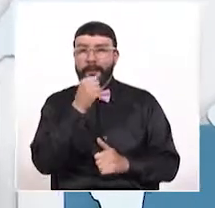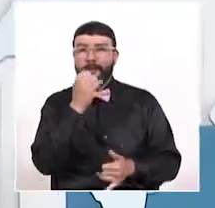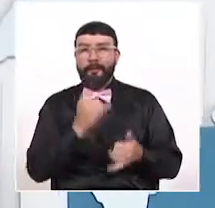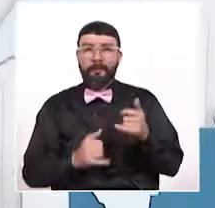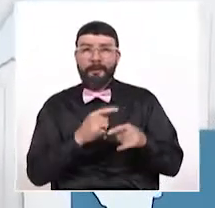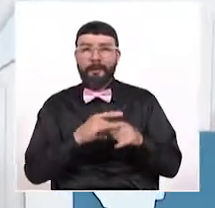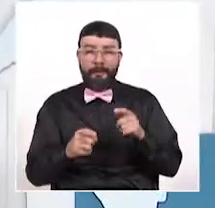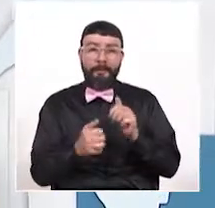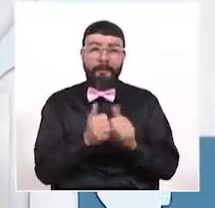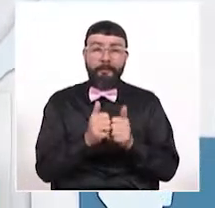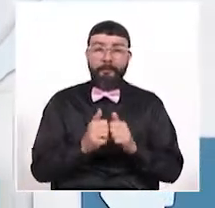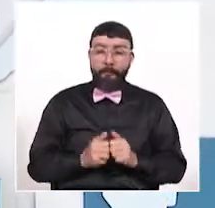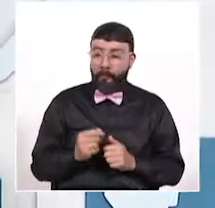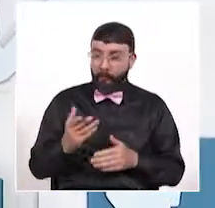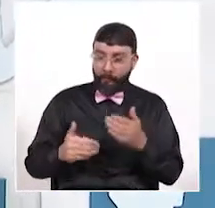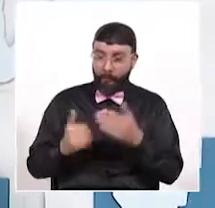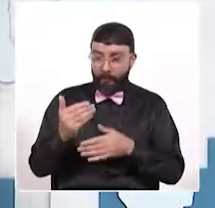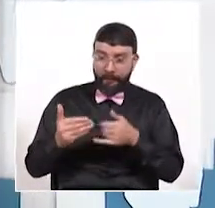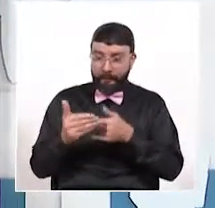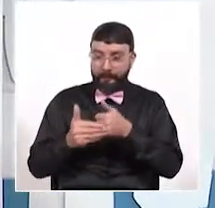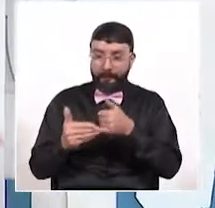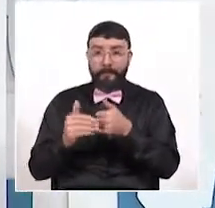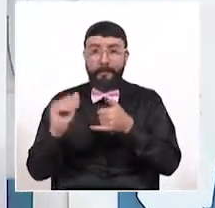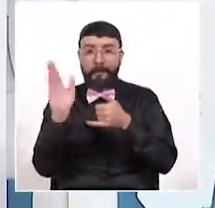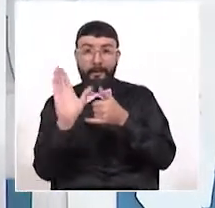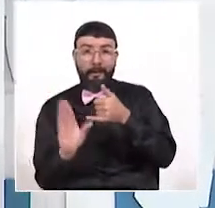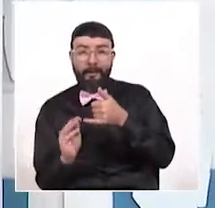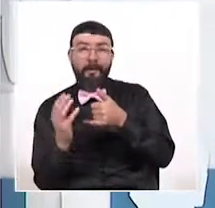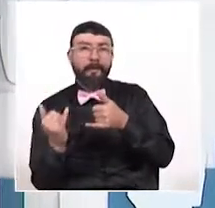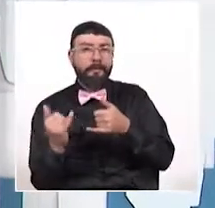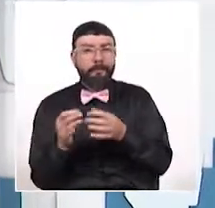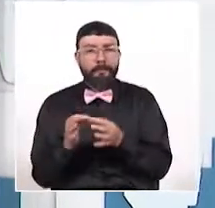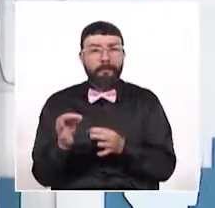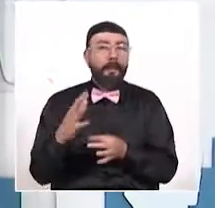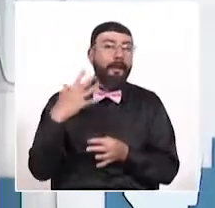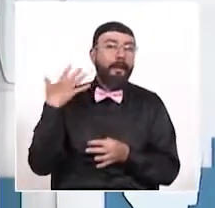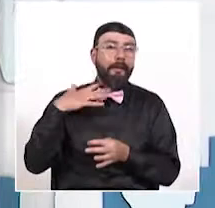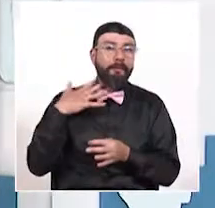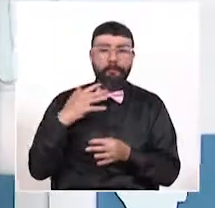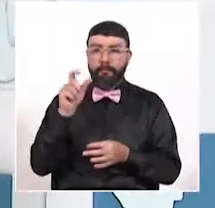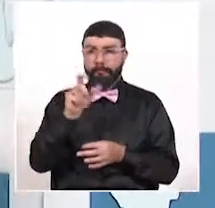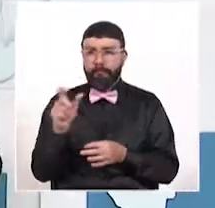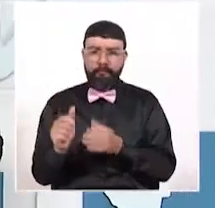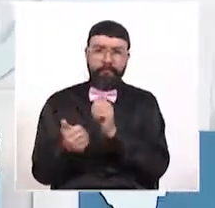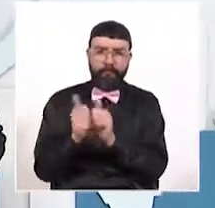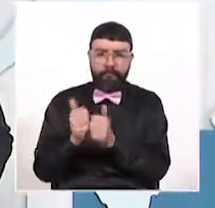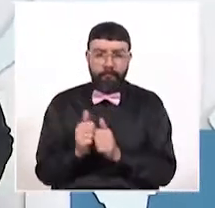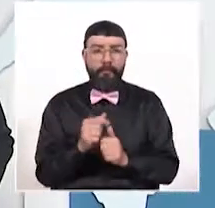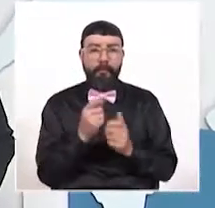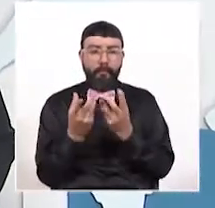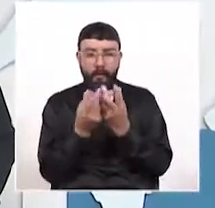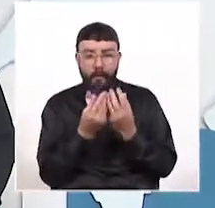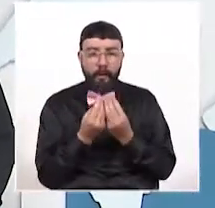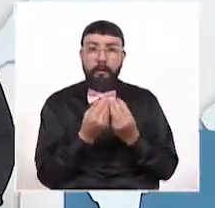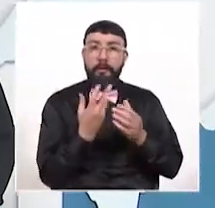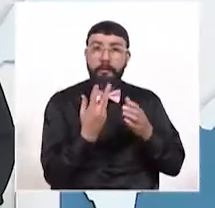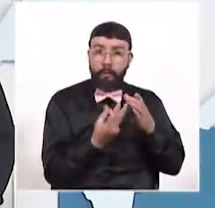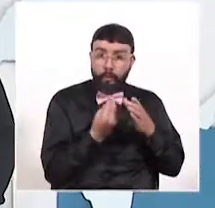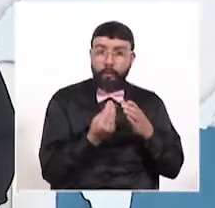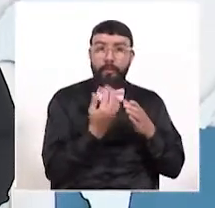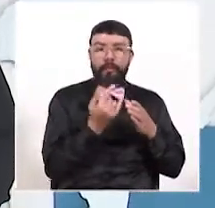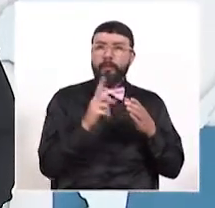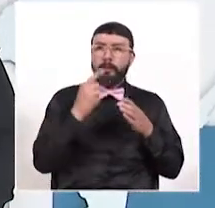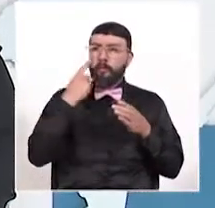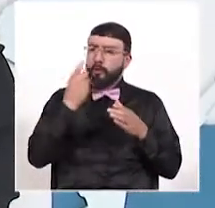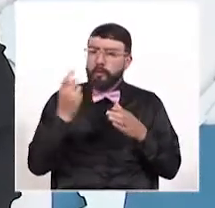Comenzamos hablando del departamento del Quindío, porque en Armenia, deportistas, autoridades y concejales se dieron a la tarea de encontrar